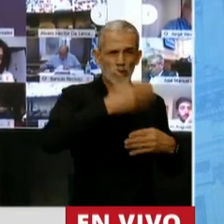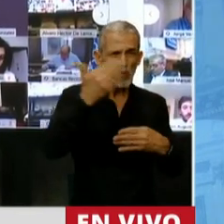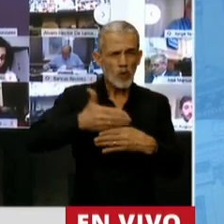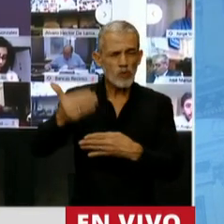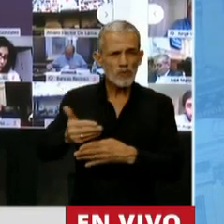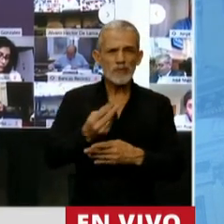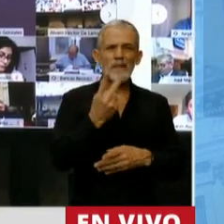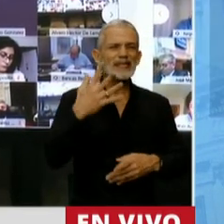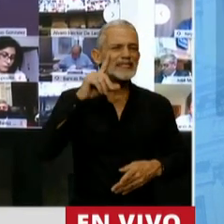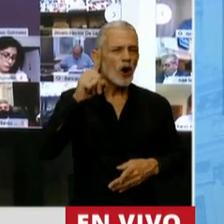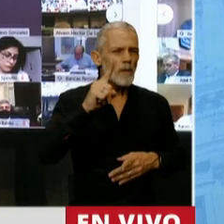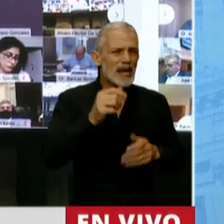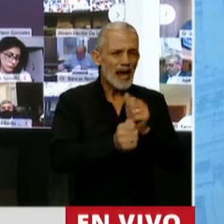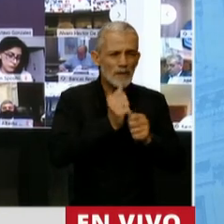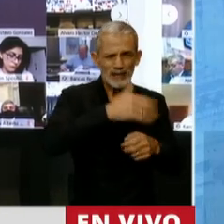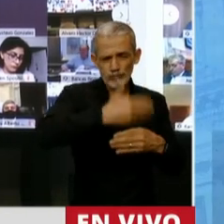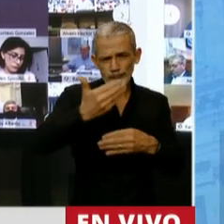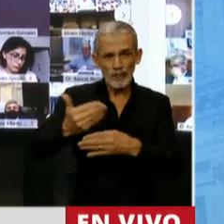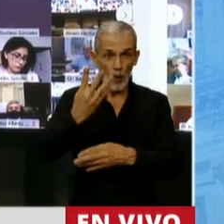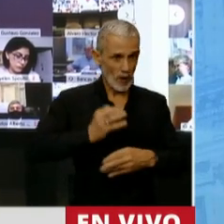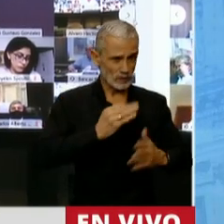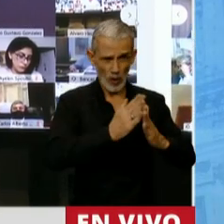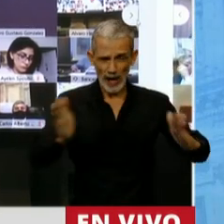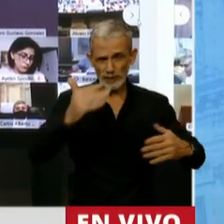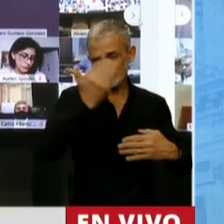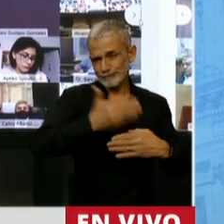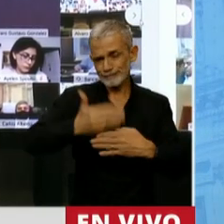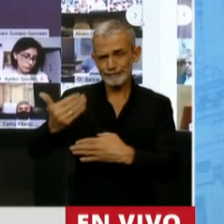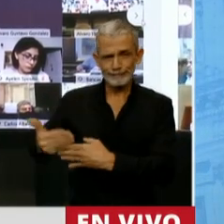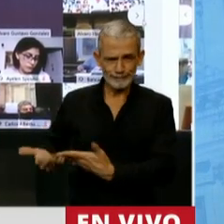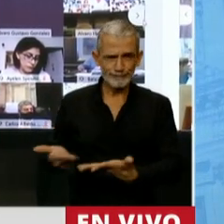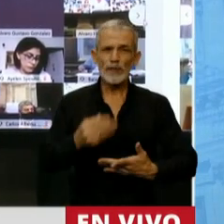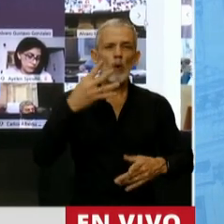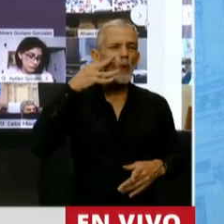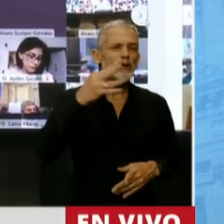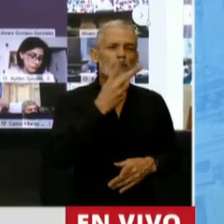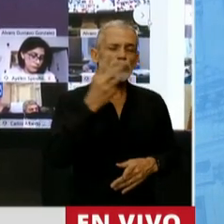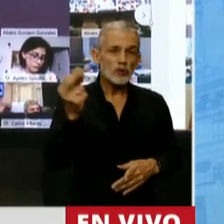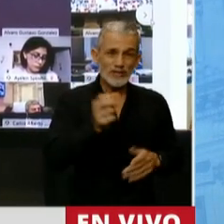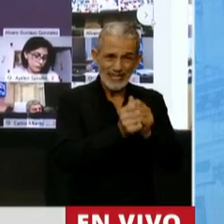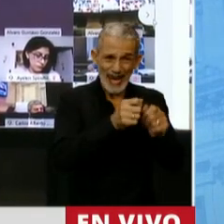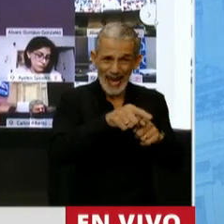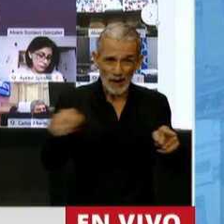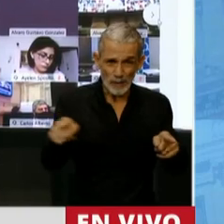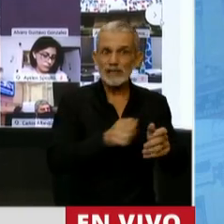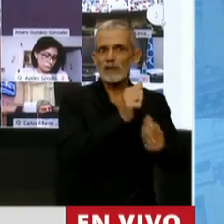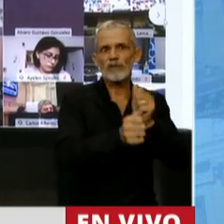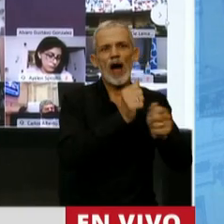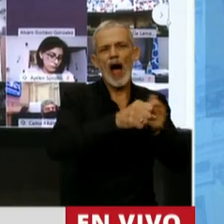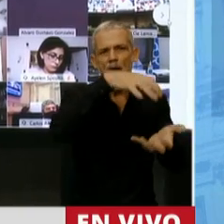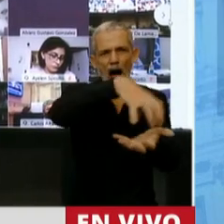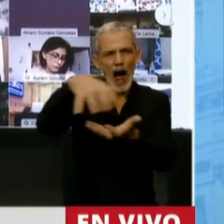de 25.000 empresas en esos cuatro años, más de 4.200 de ellas empresas industriales.